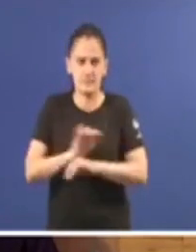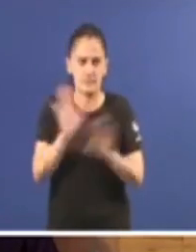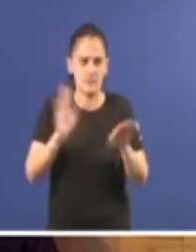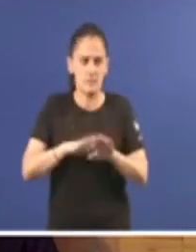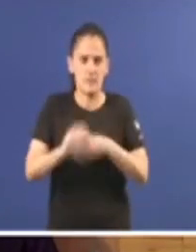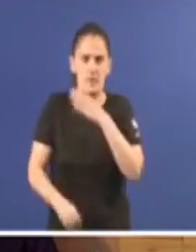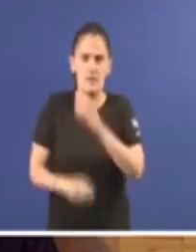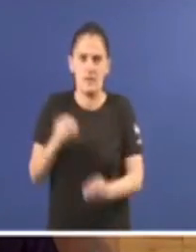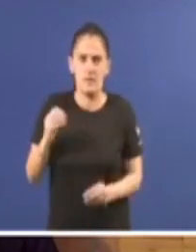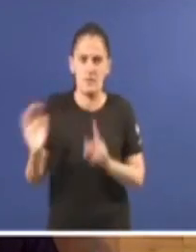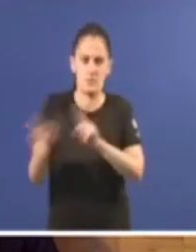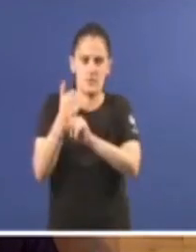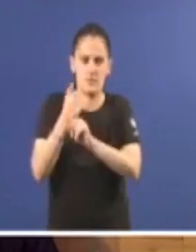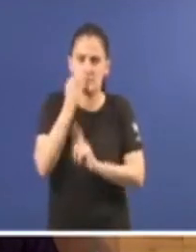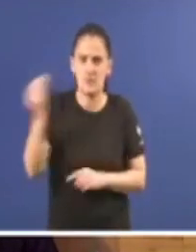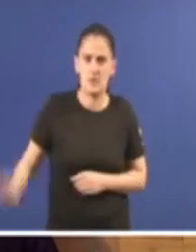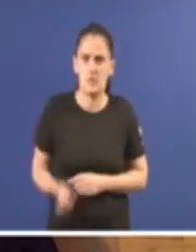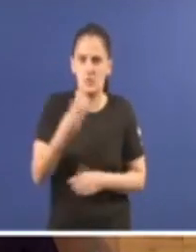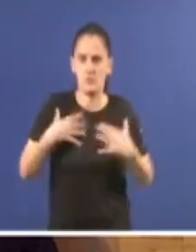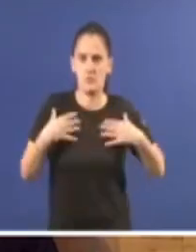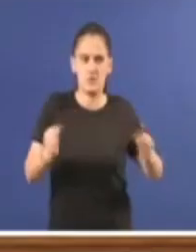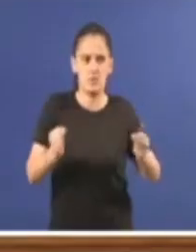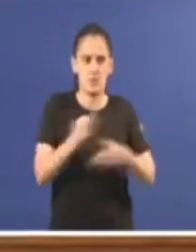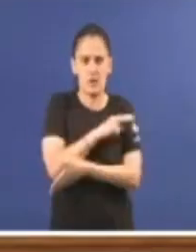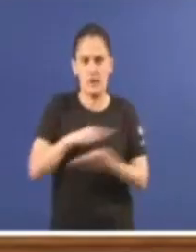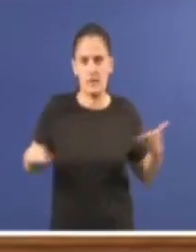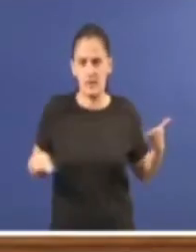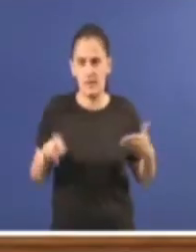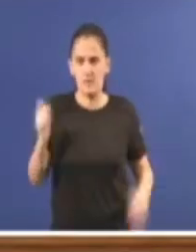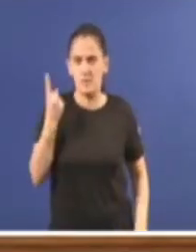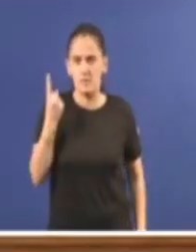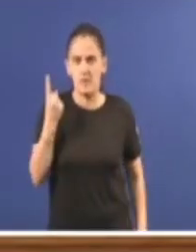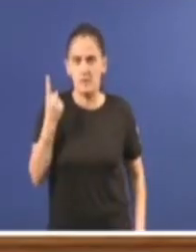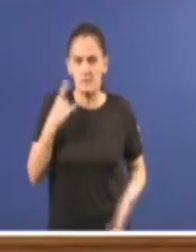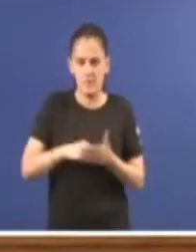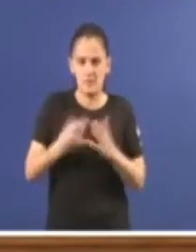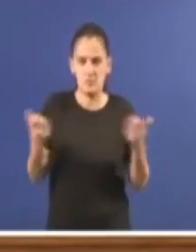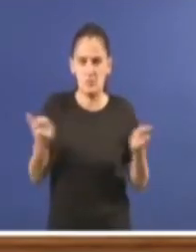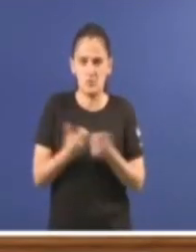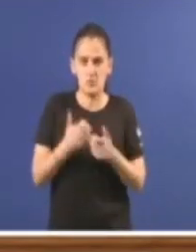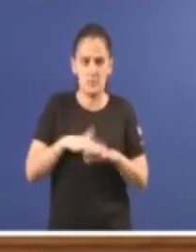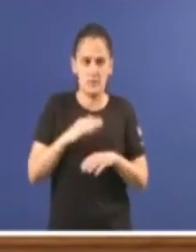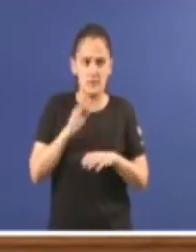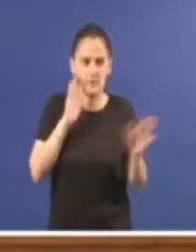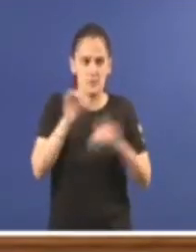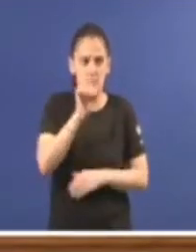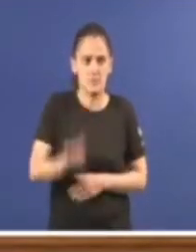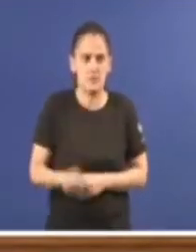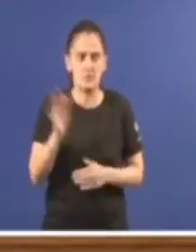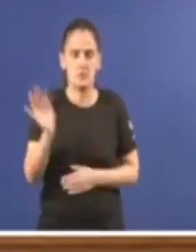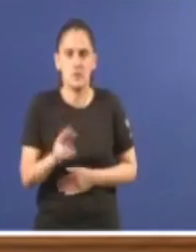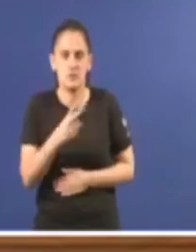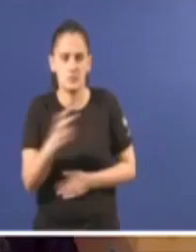poder conseguir unha mellor saúde dos galegos e das galegas. A primeira, un plan de choque para a atención primaria de 200 millóns de